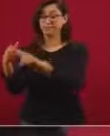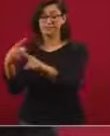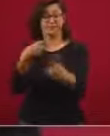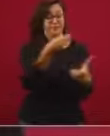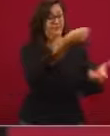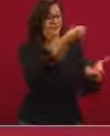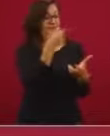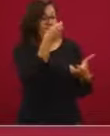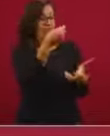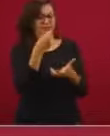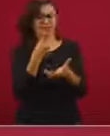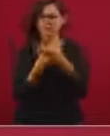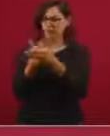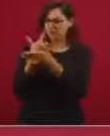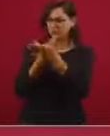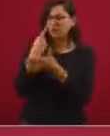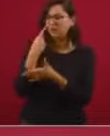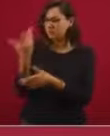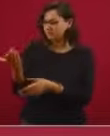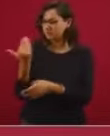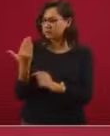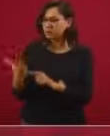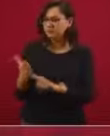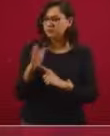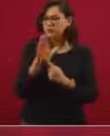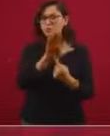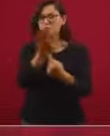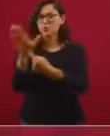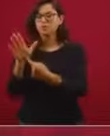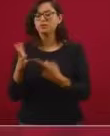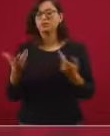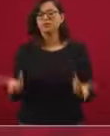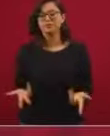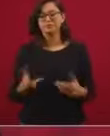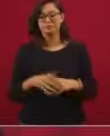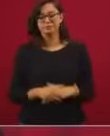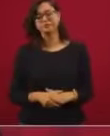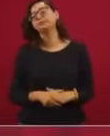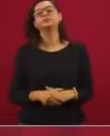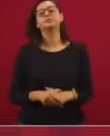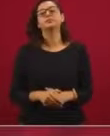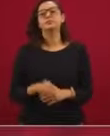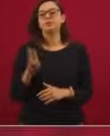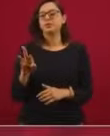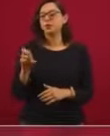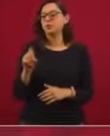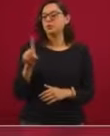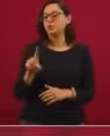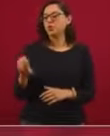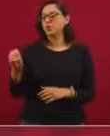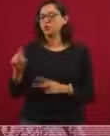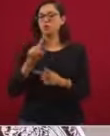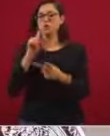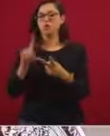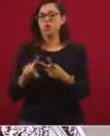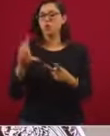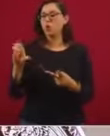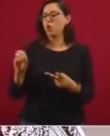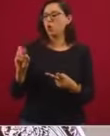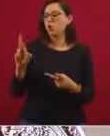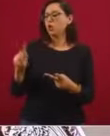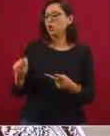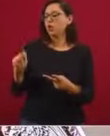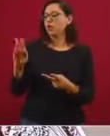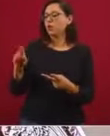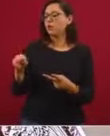O que Broso y Loe de Mola, ya que estamos hablando